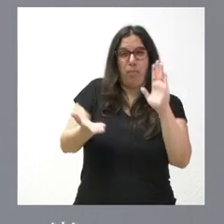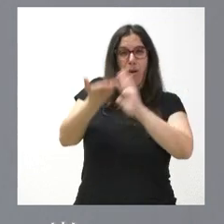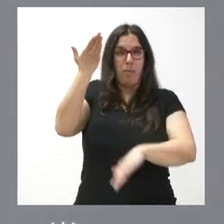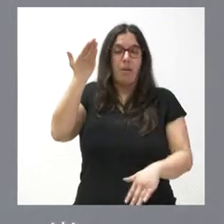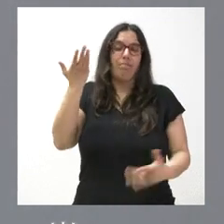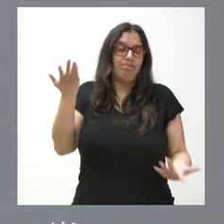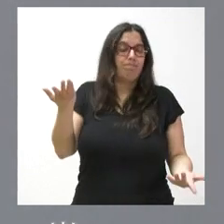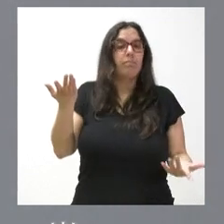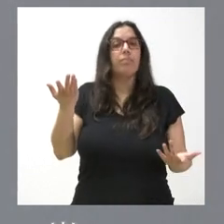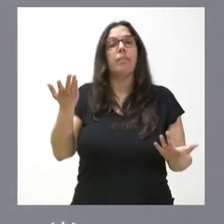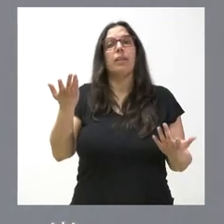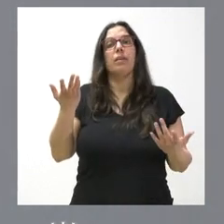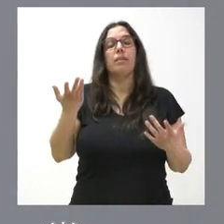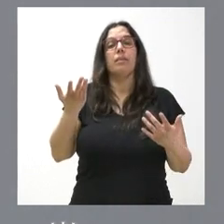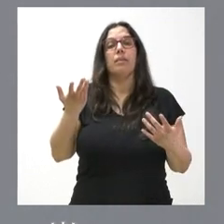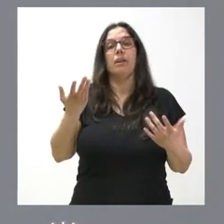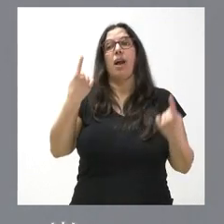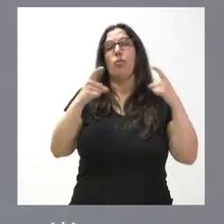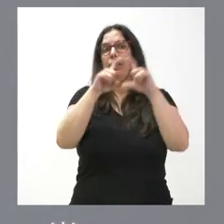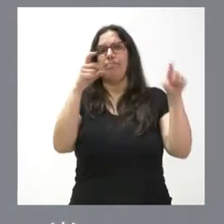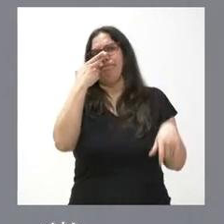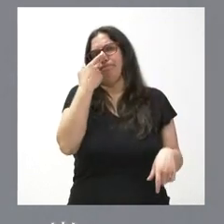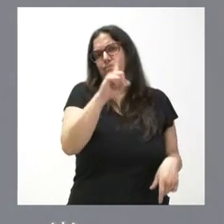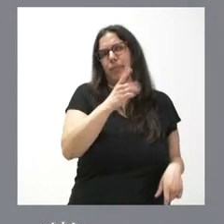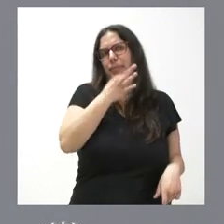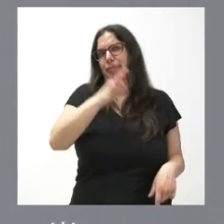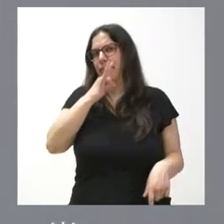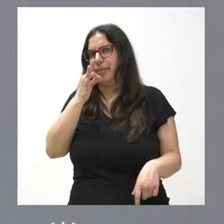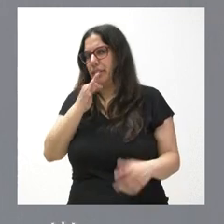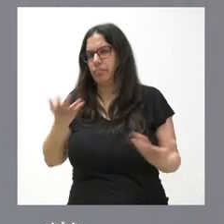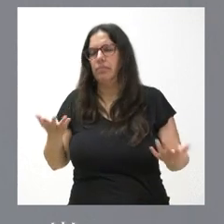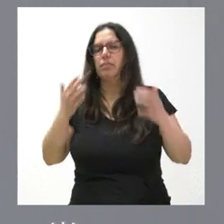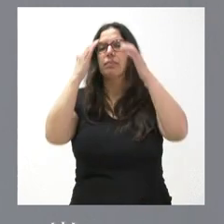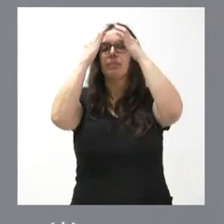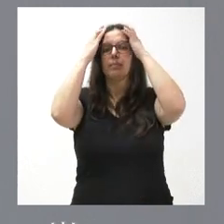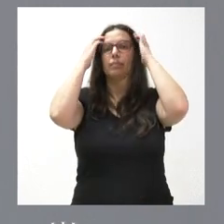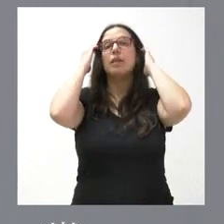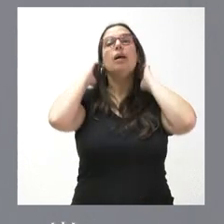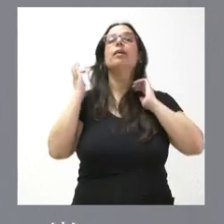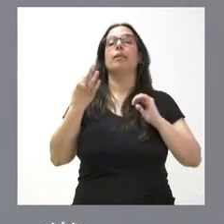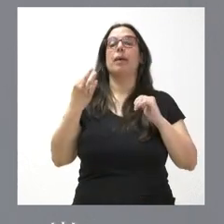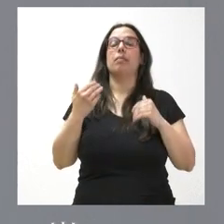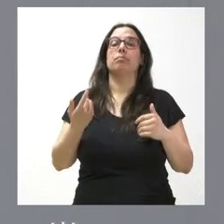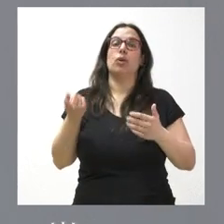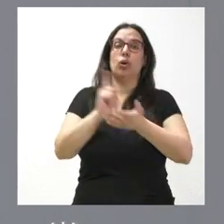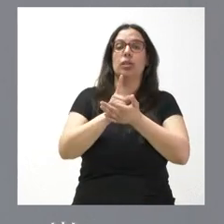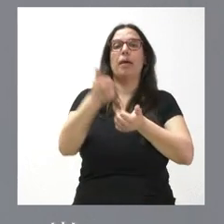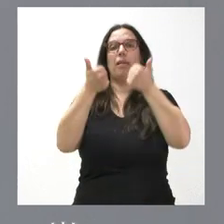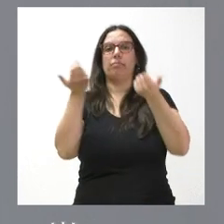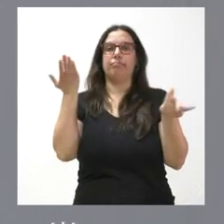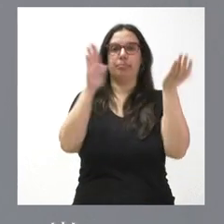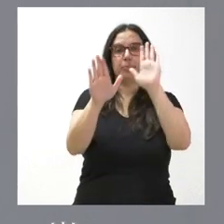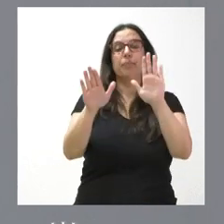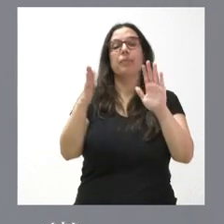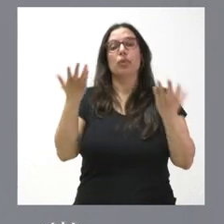atravesando. Dejan de ser interesantes algunos proyectos en los términos en que se han definido los mismos. Y, por tanto, hay que sacarlo nuevamente a licitación. Se ha